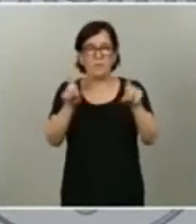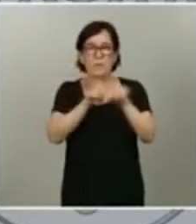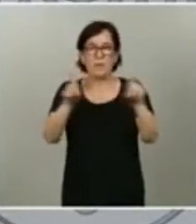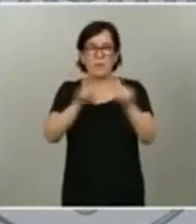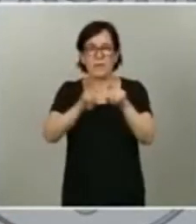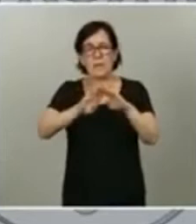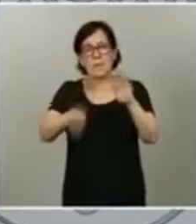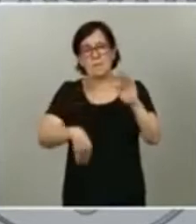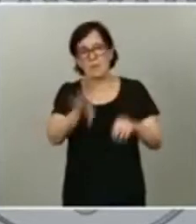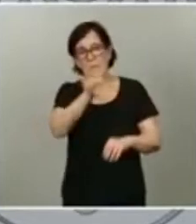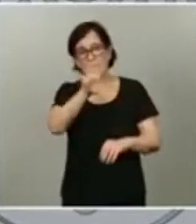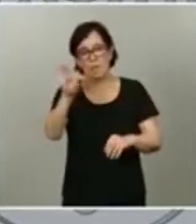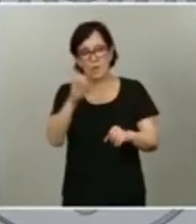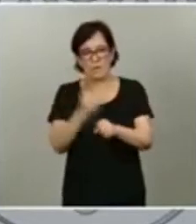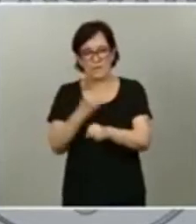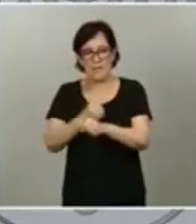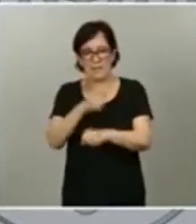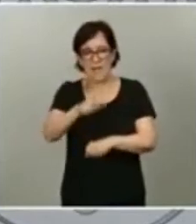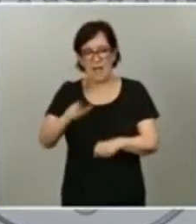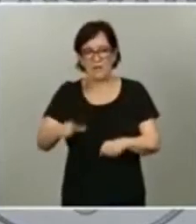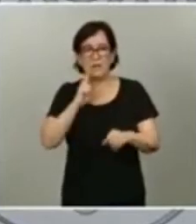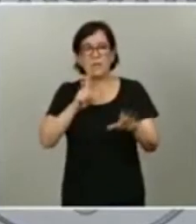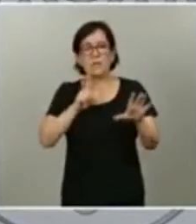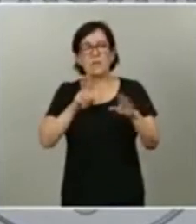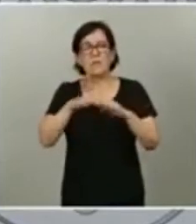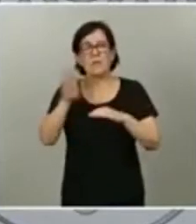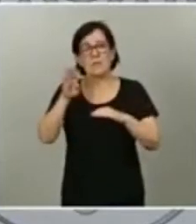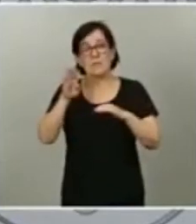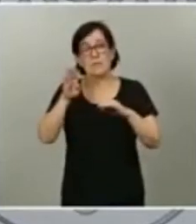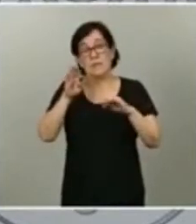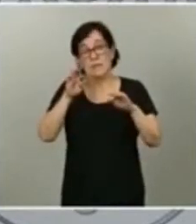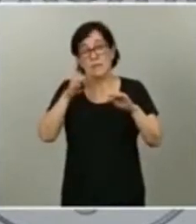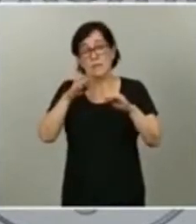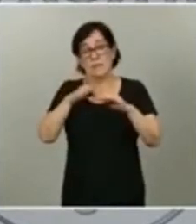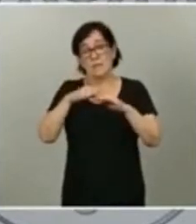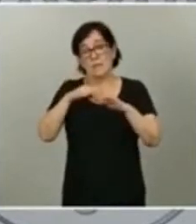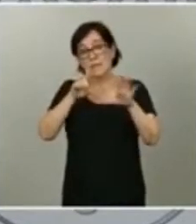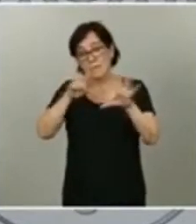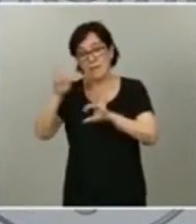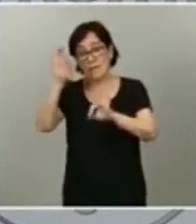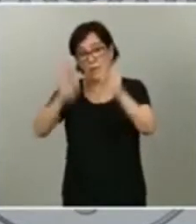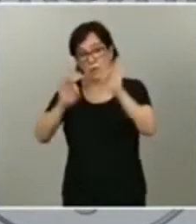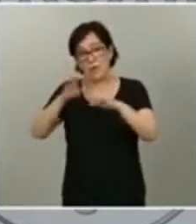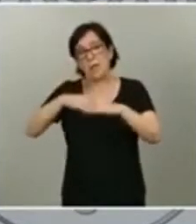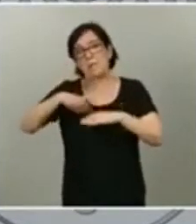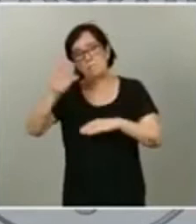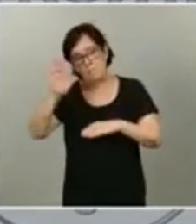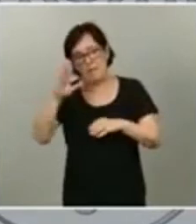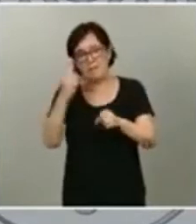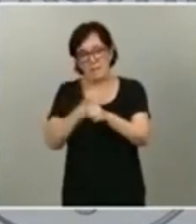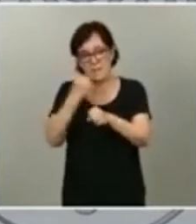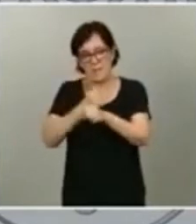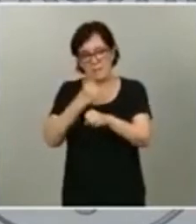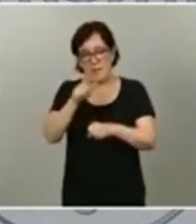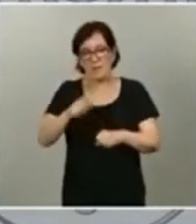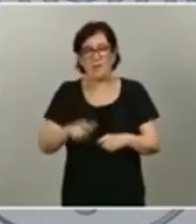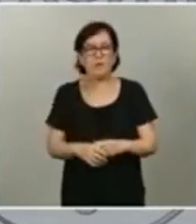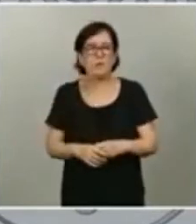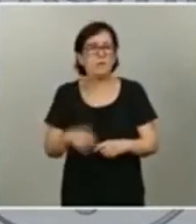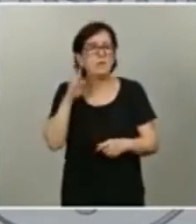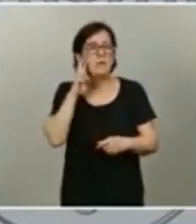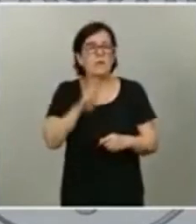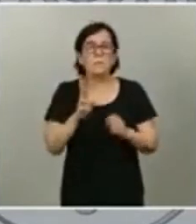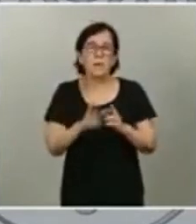50 trabajadores y del 60% para empresas de un mayor volumen de plantillas. Insisto, ojalá